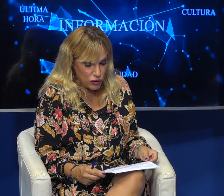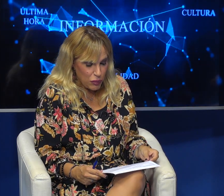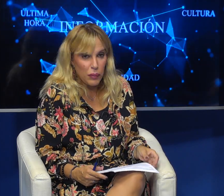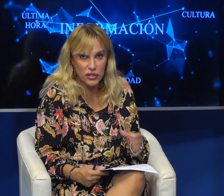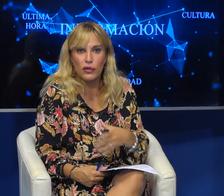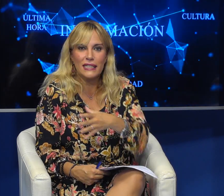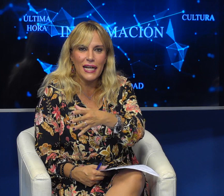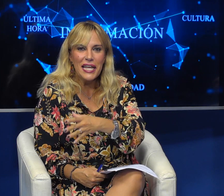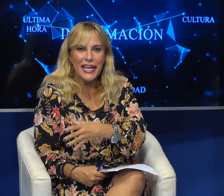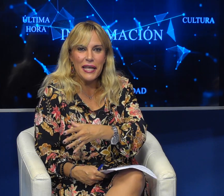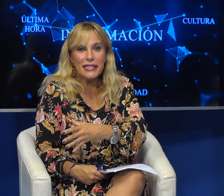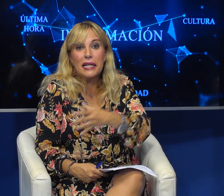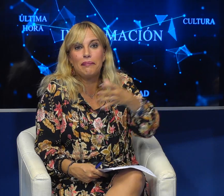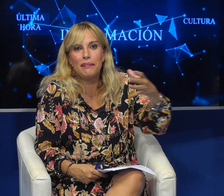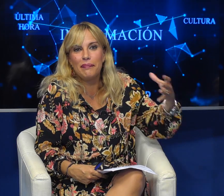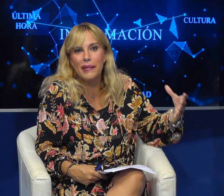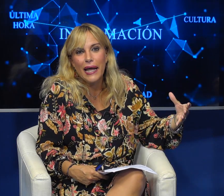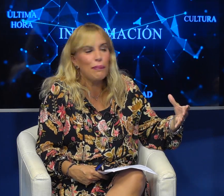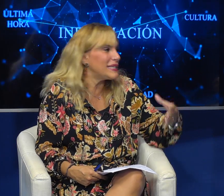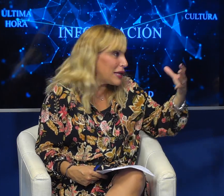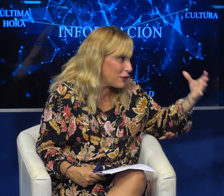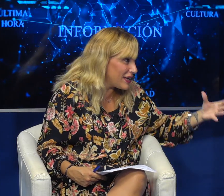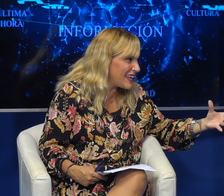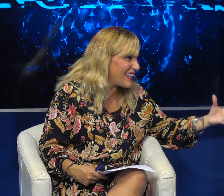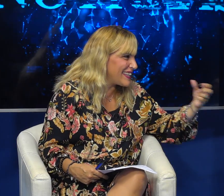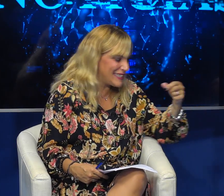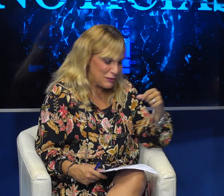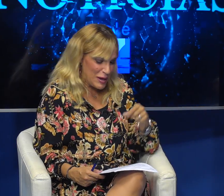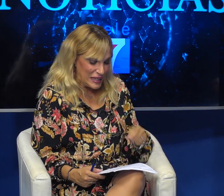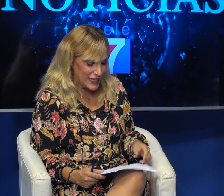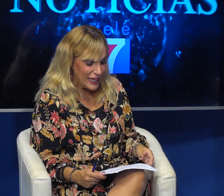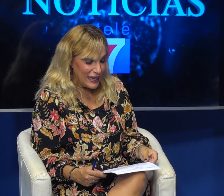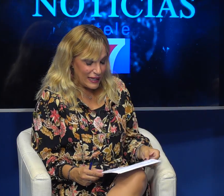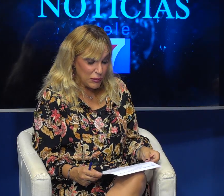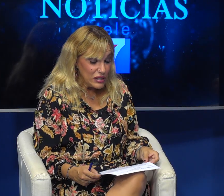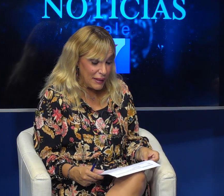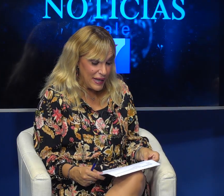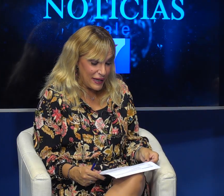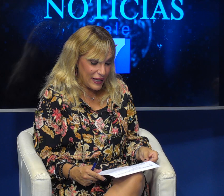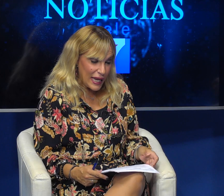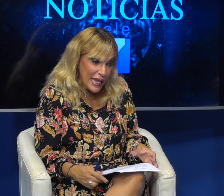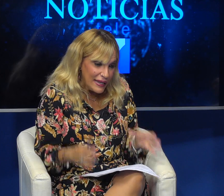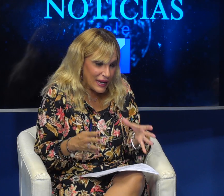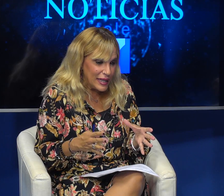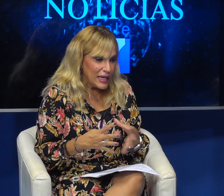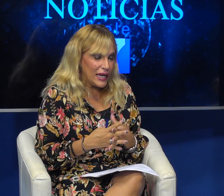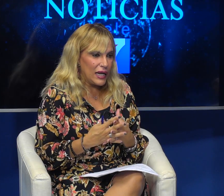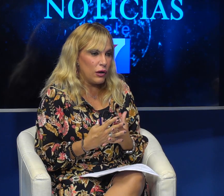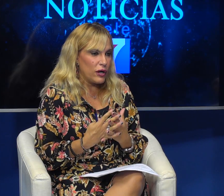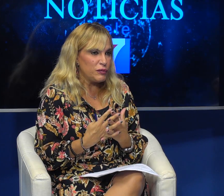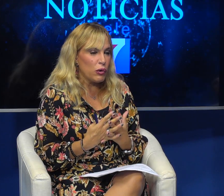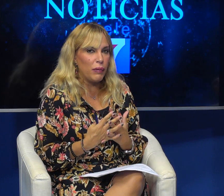por supuesto, bueno, pues con ese viaje al pasado, gracias a Muno Avisi, tenemos también, y ya,